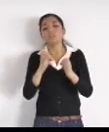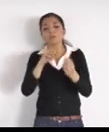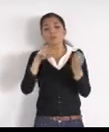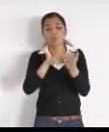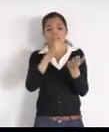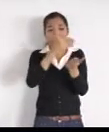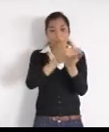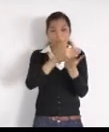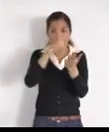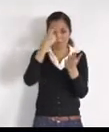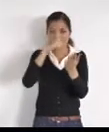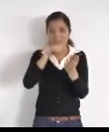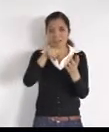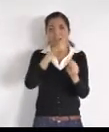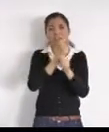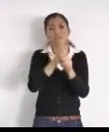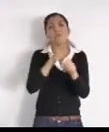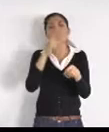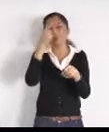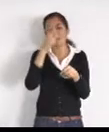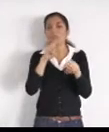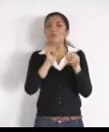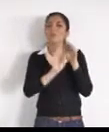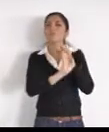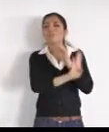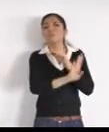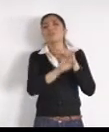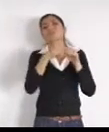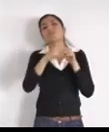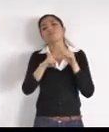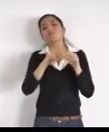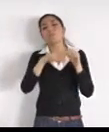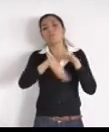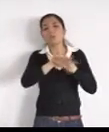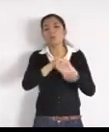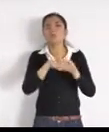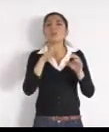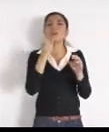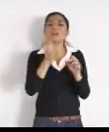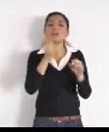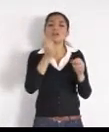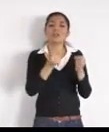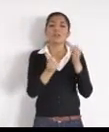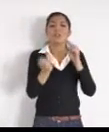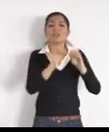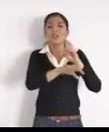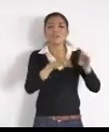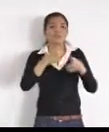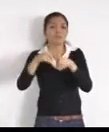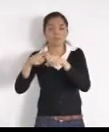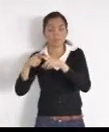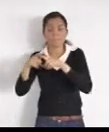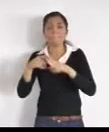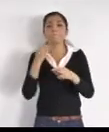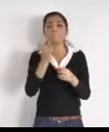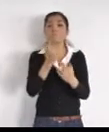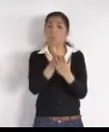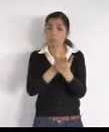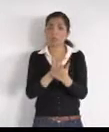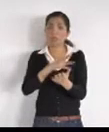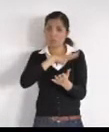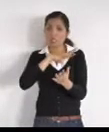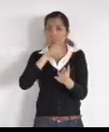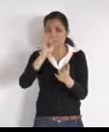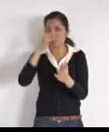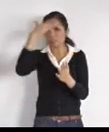basura que nos hacen, vamos en esa gestión, y el proyecto, lo tenemos, de la vialidad, para poder hacer, esa interconexión, pero desgraciadamente, no hemos